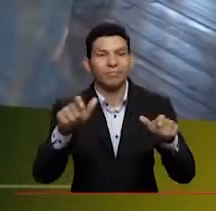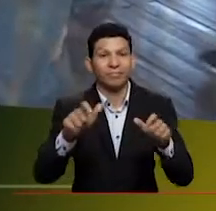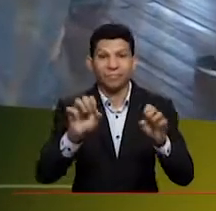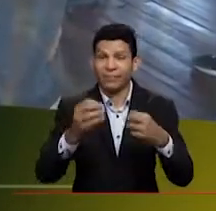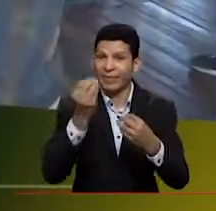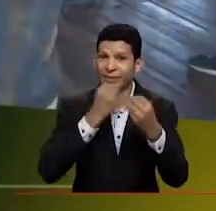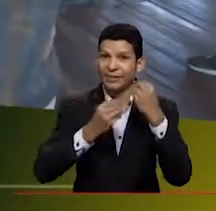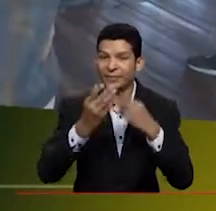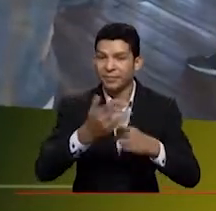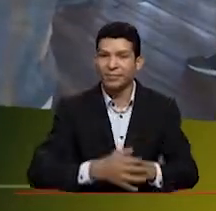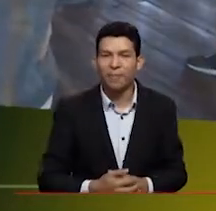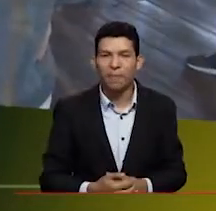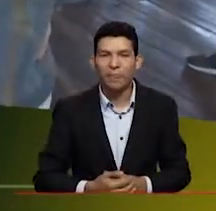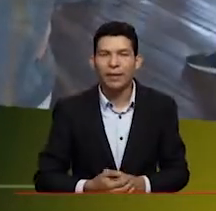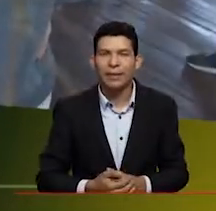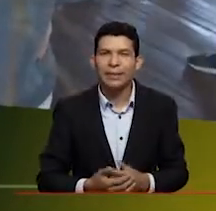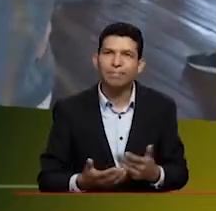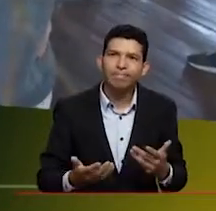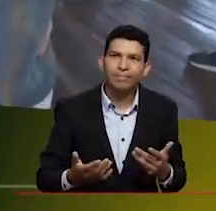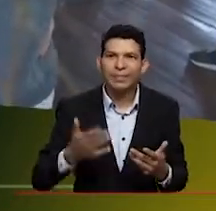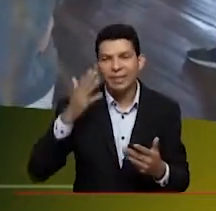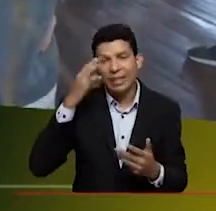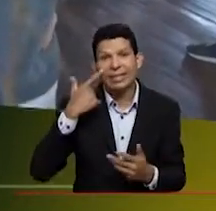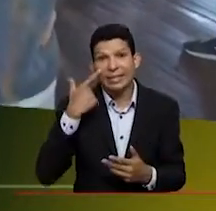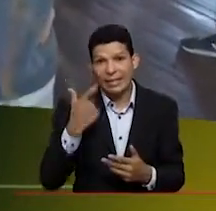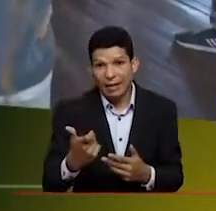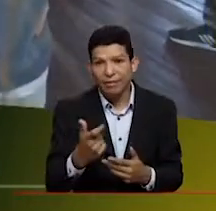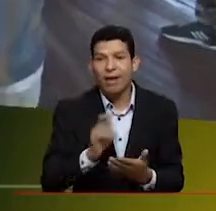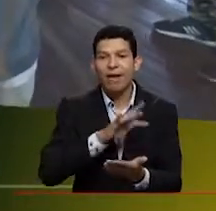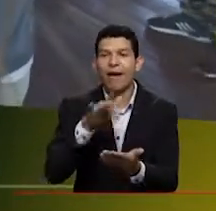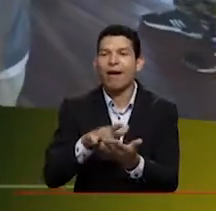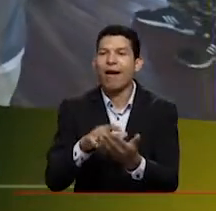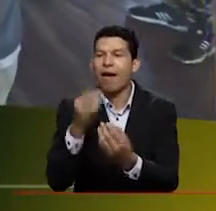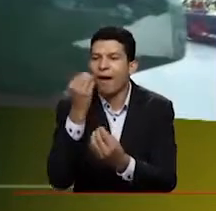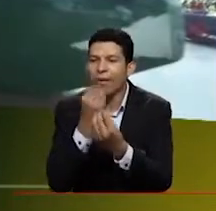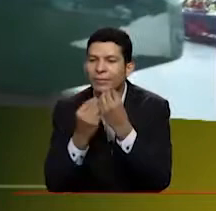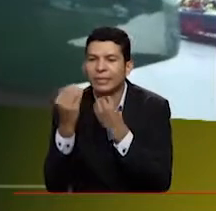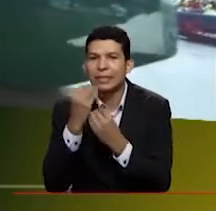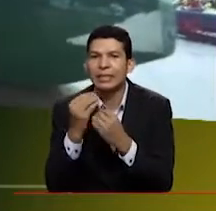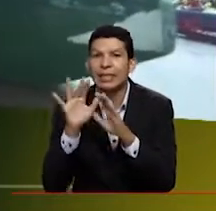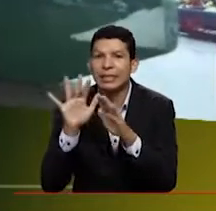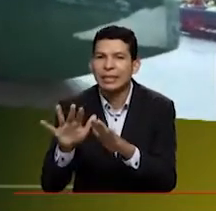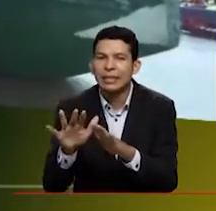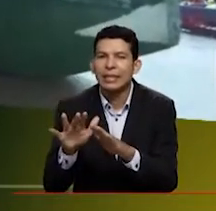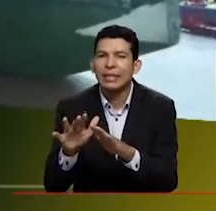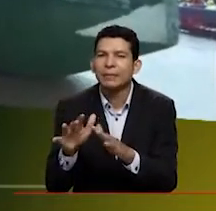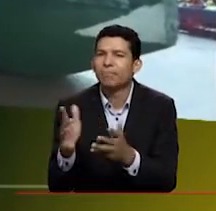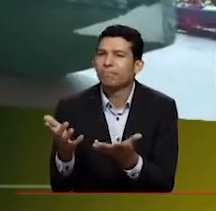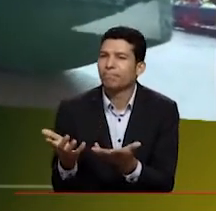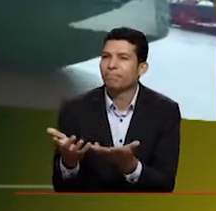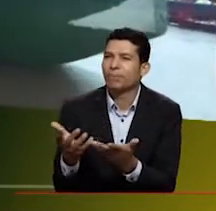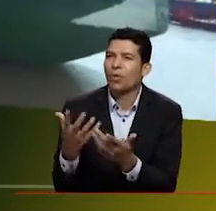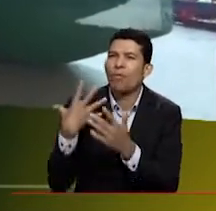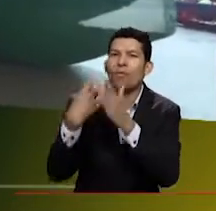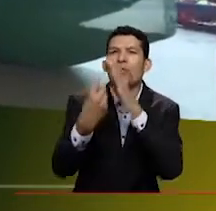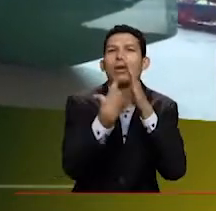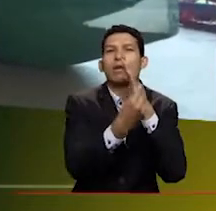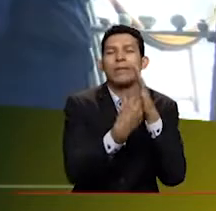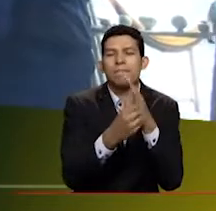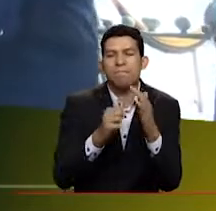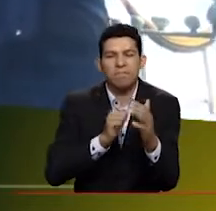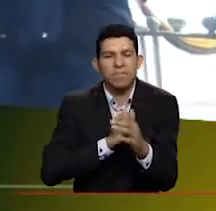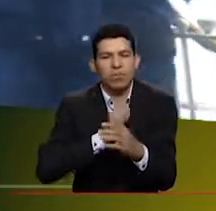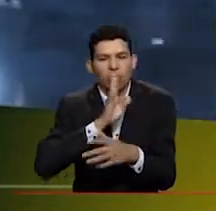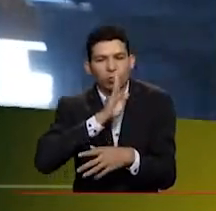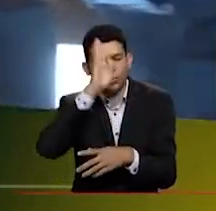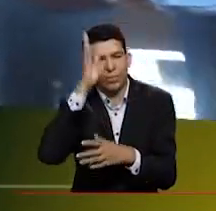digamos que es chévere ir a un lugar y conocer su gastronomía, pero a le gusta de fuera ir a probar como un poquito de lo